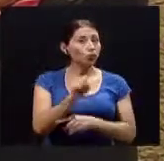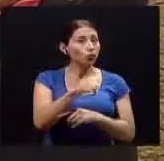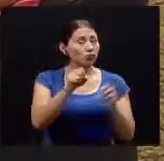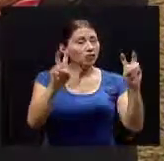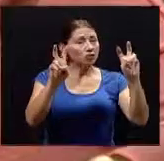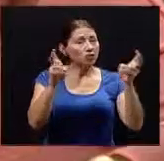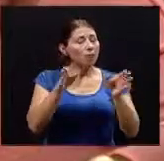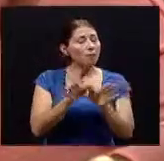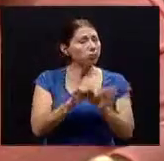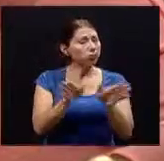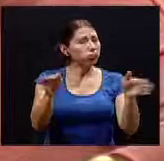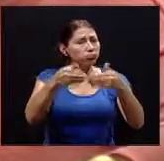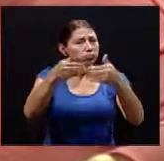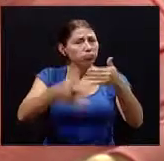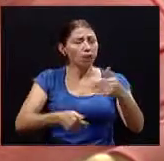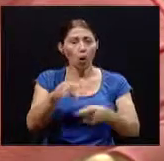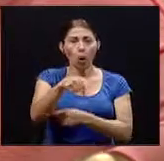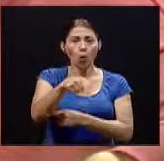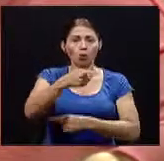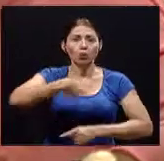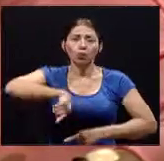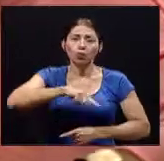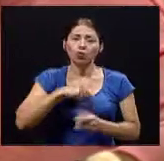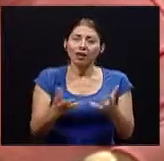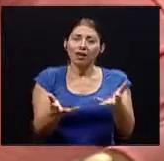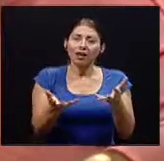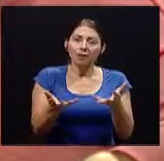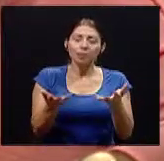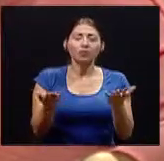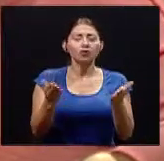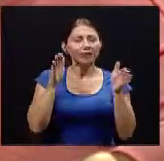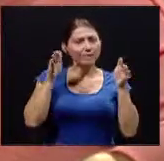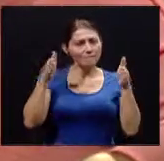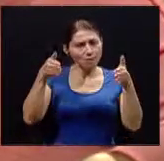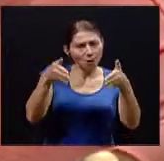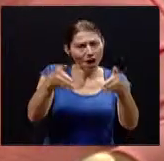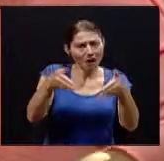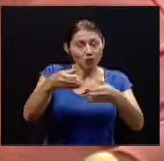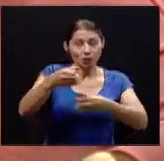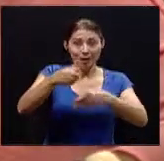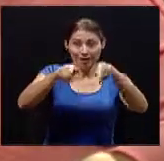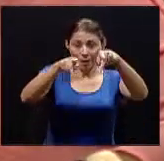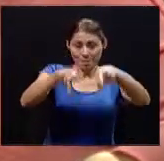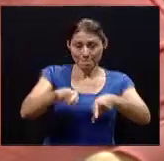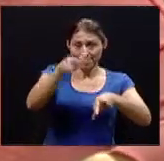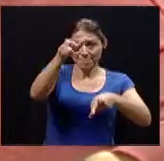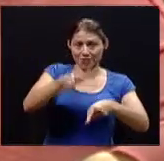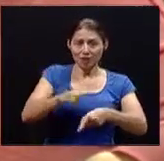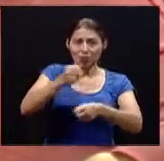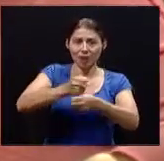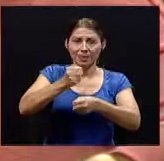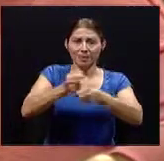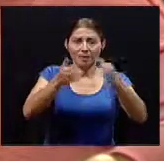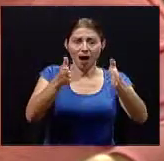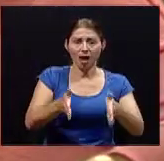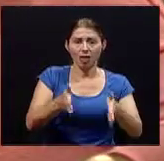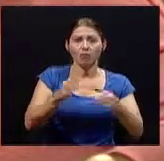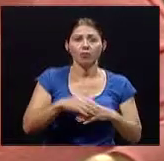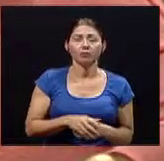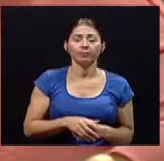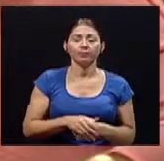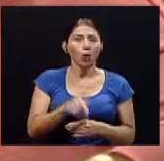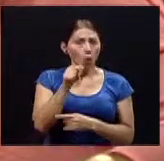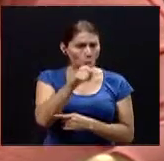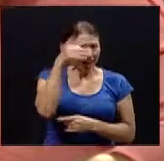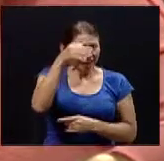trabajadora entonces ¿cree usted que si ya la persona empezó con este problema a veces es hora también digamos